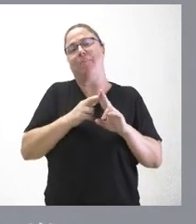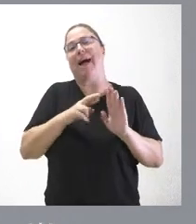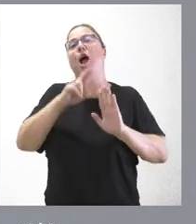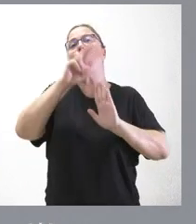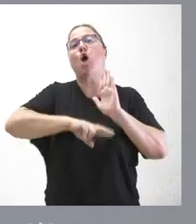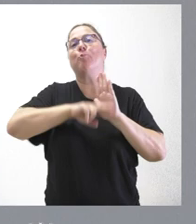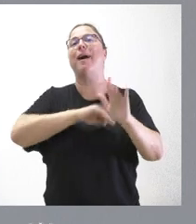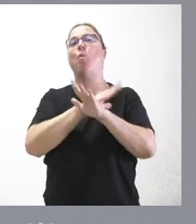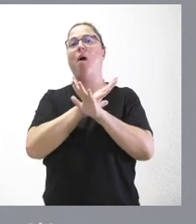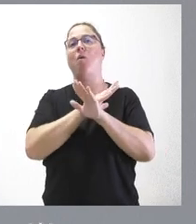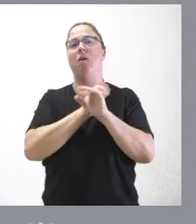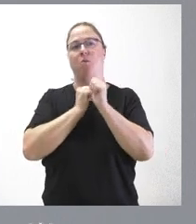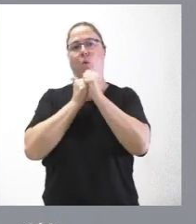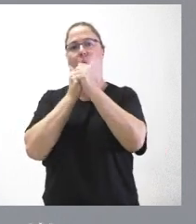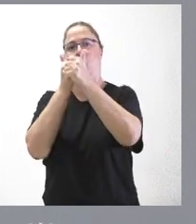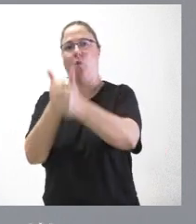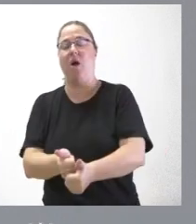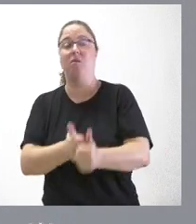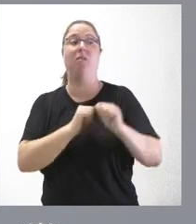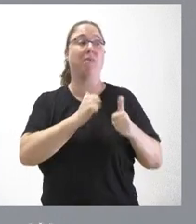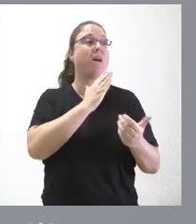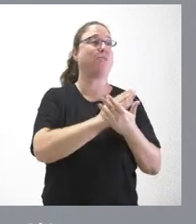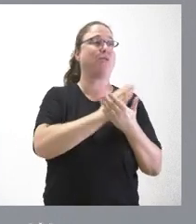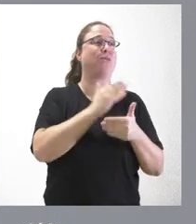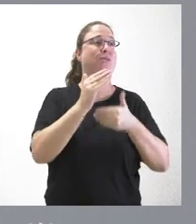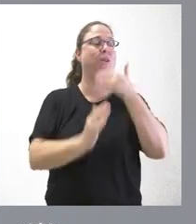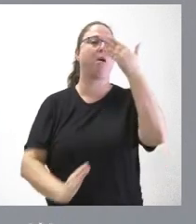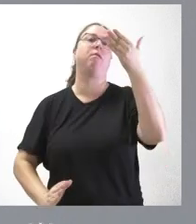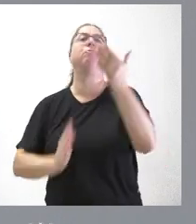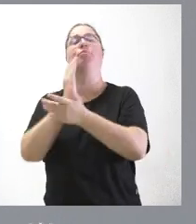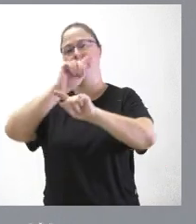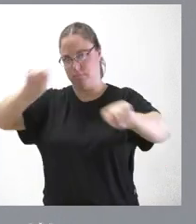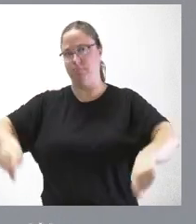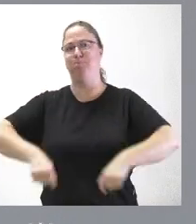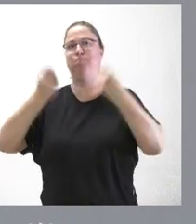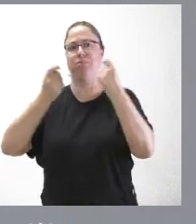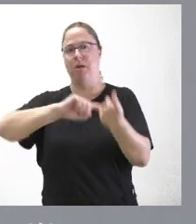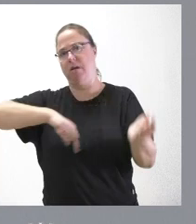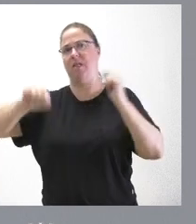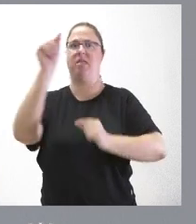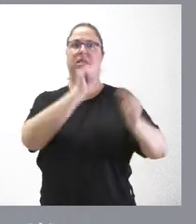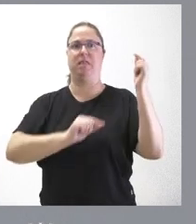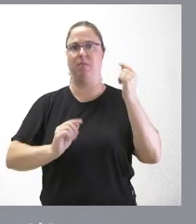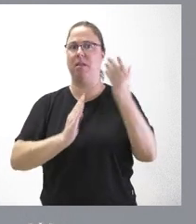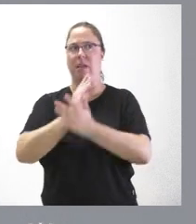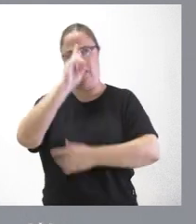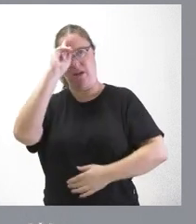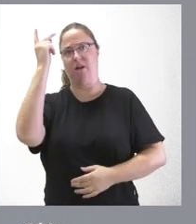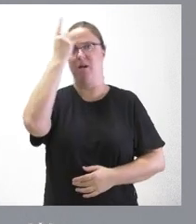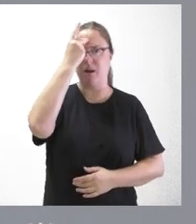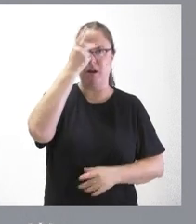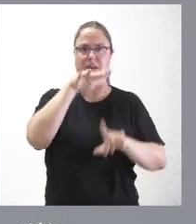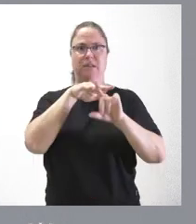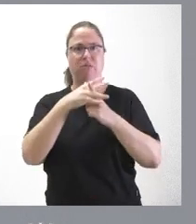durante todo el desarrollo del curso y no nos encontremos con un nuevo procedimiento de abrir un debate y que a largo del curso se modifiquen estas reglas, estas